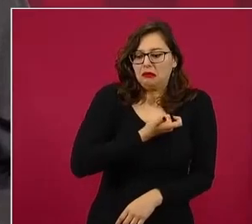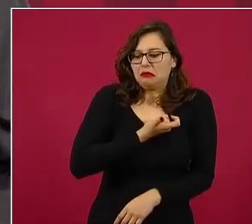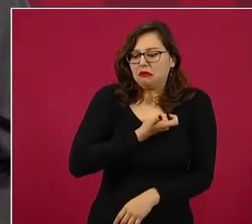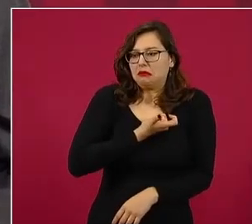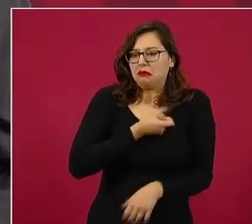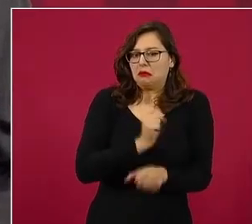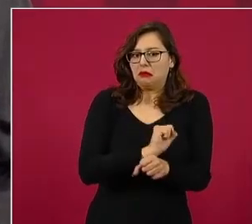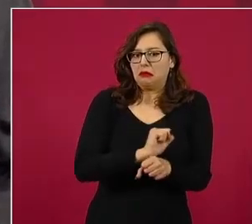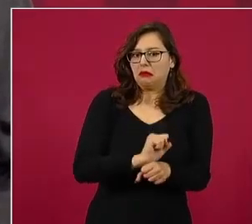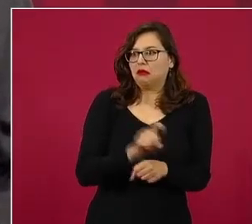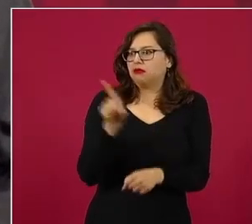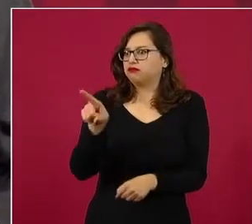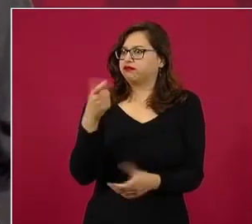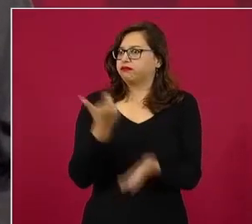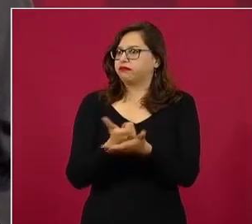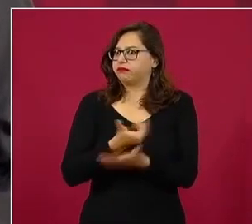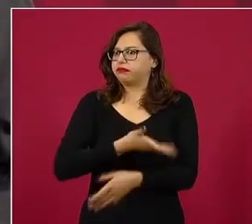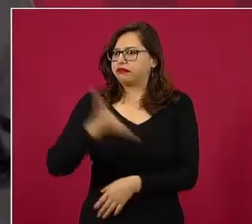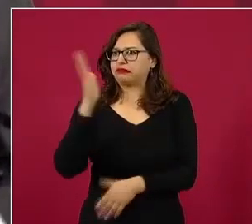Todos.